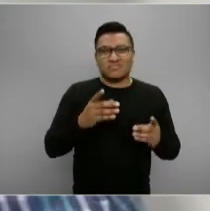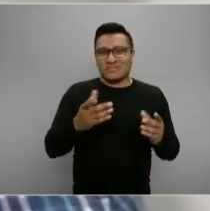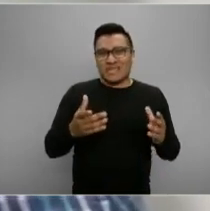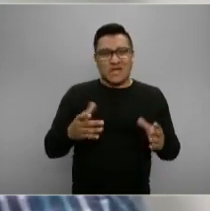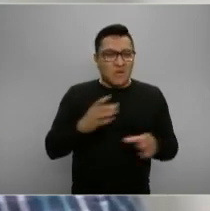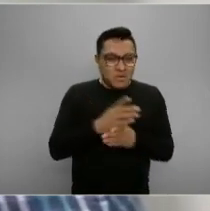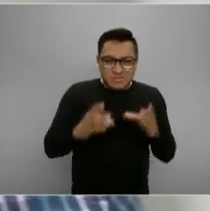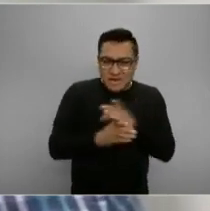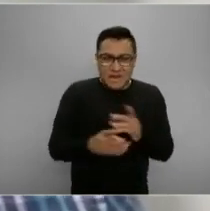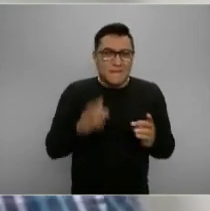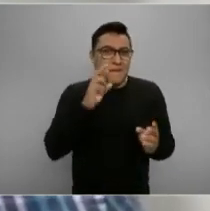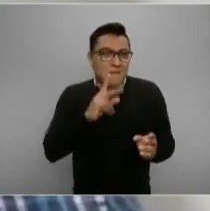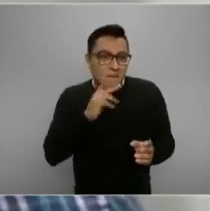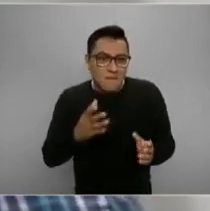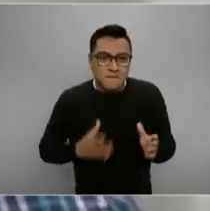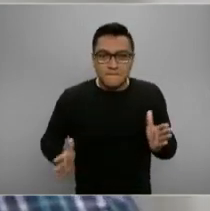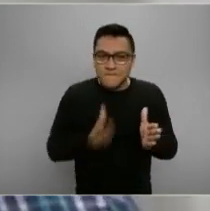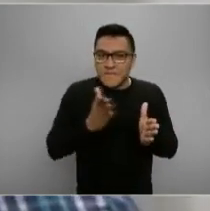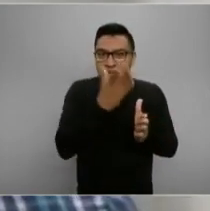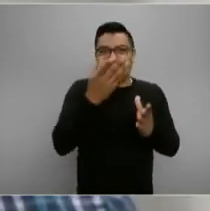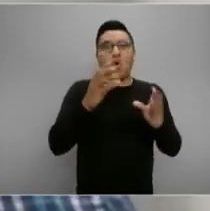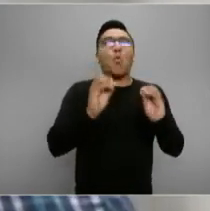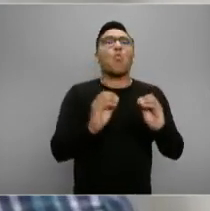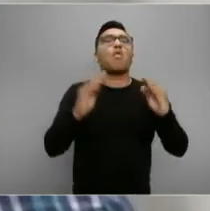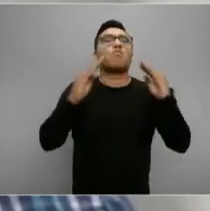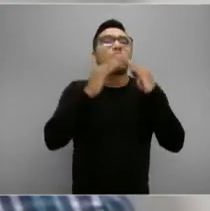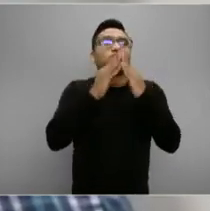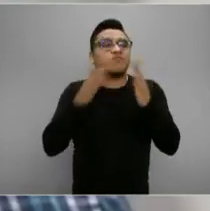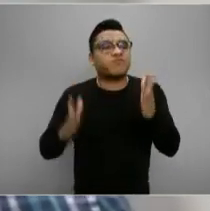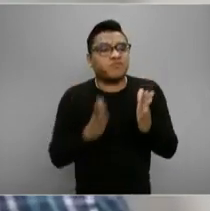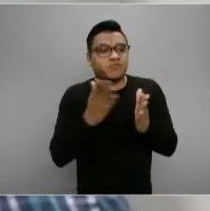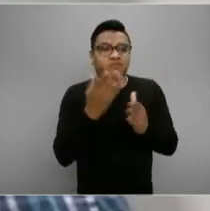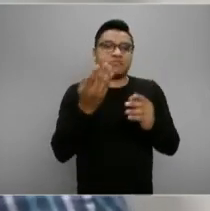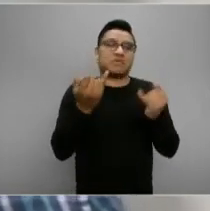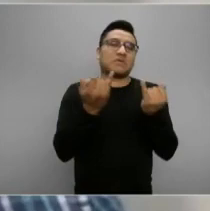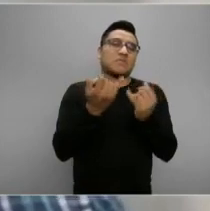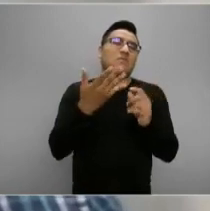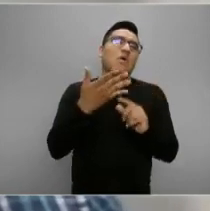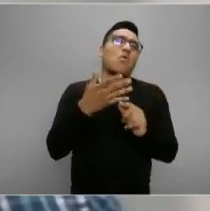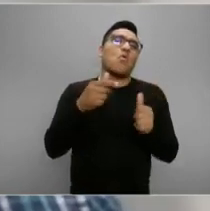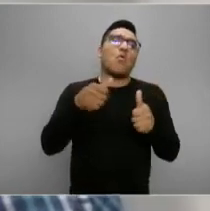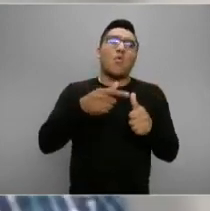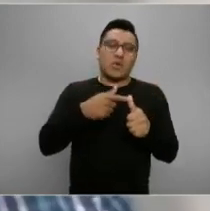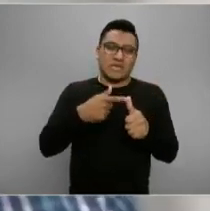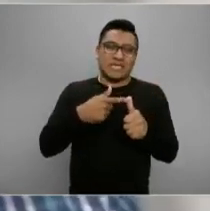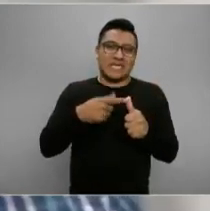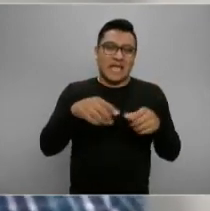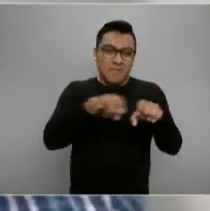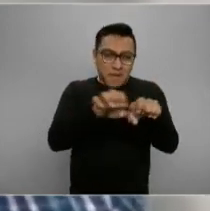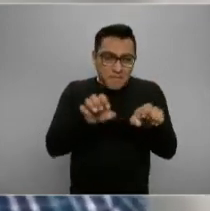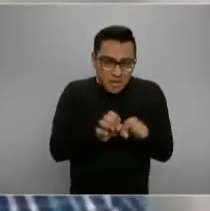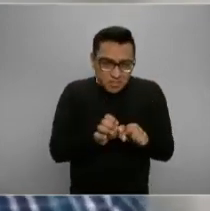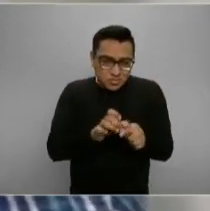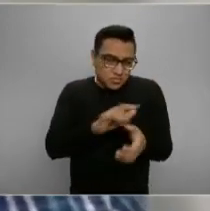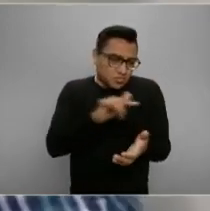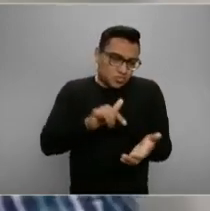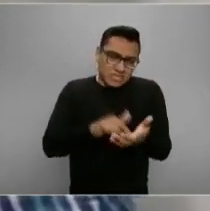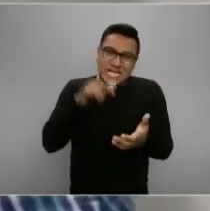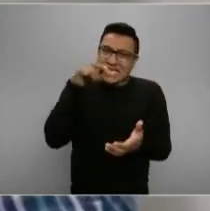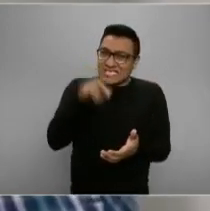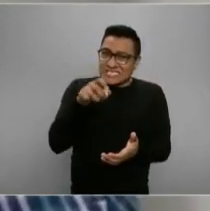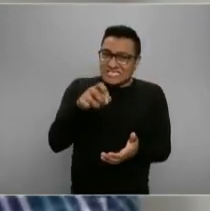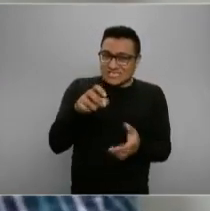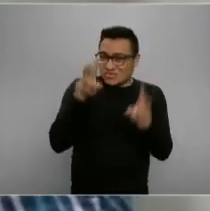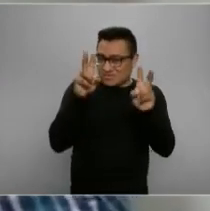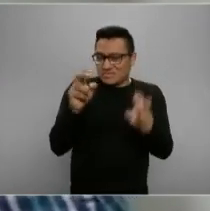ampliación, sustitución de vivienda y, algo que faltó en la introducción, equipamientos y espacios públicos. Es algo que nos interesa mucho.